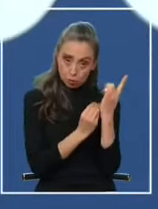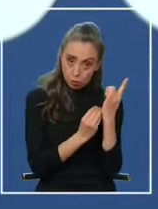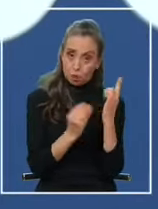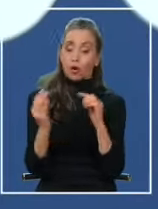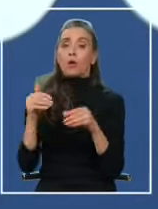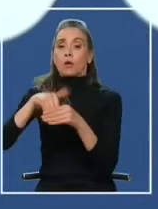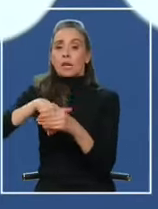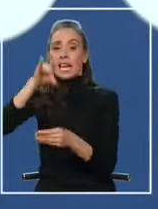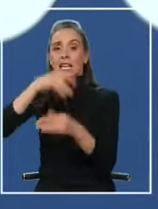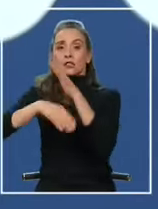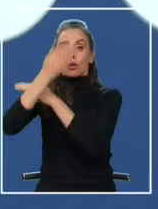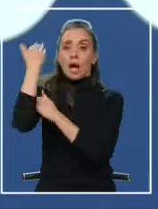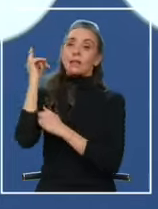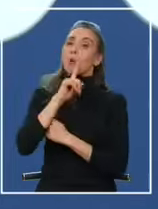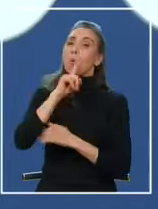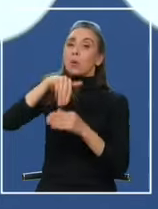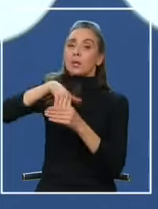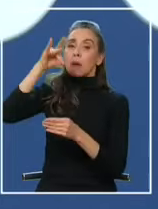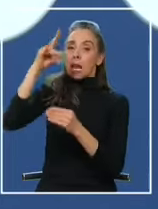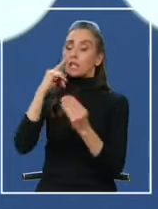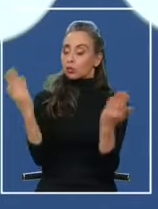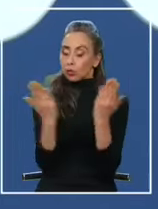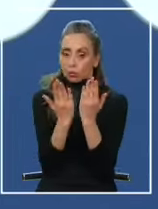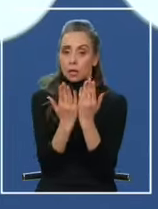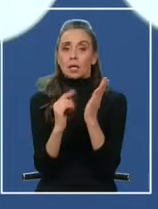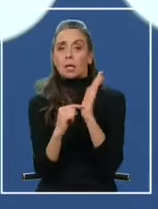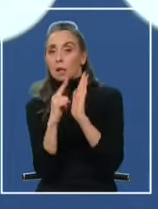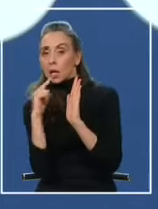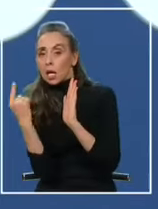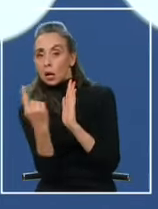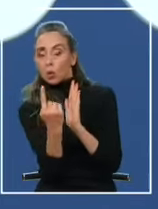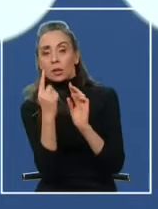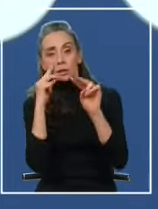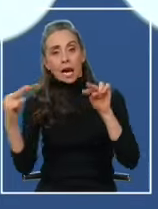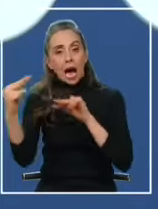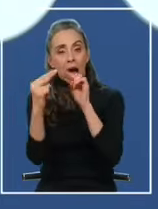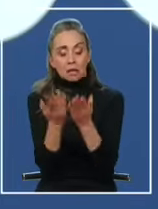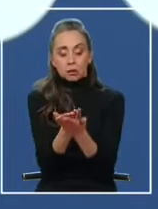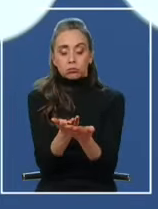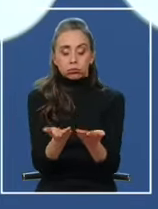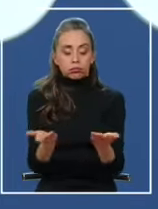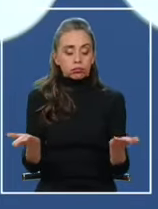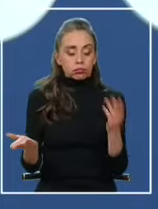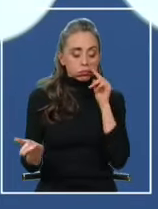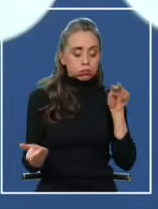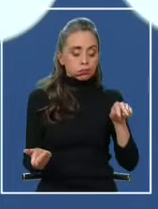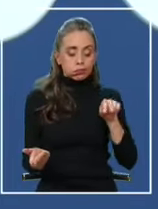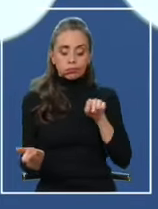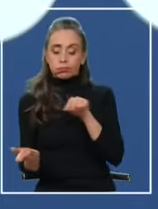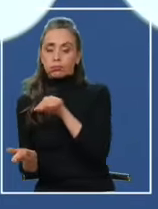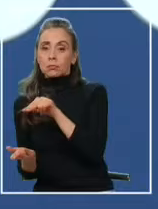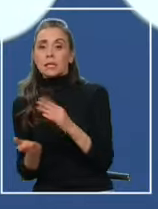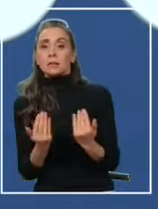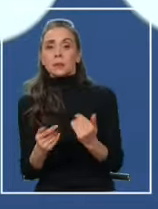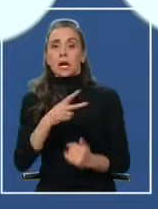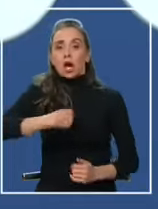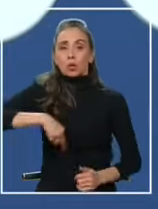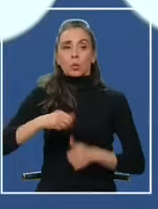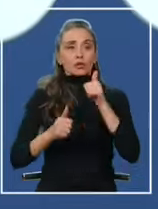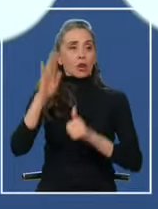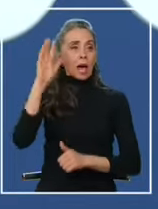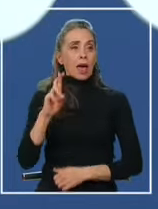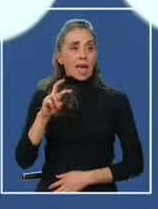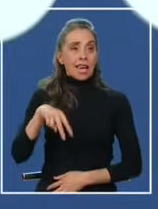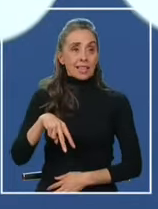datos electorales de las últimas elecciones, como también encuestas y otros análisis que tenemos sobre la mesa. Obviamente nosotros esperamos que nuestros candidatos